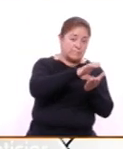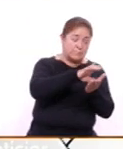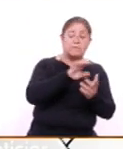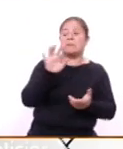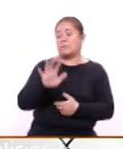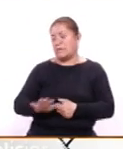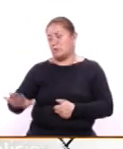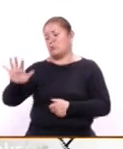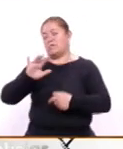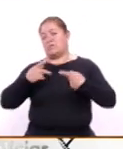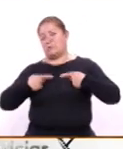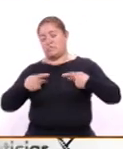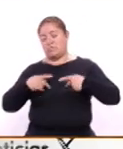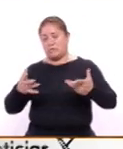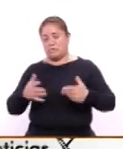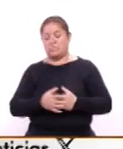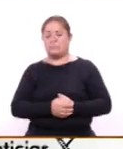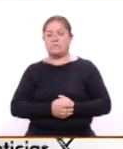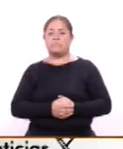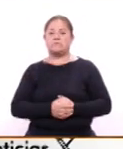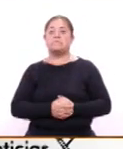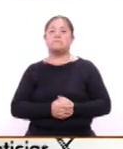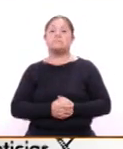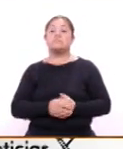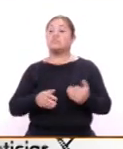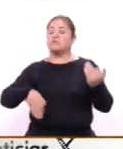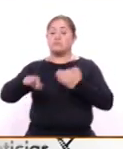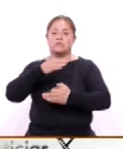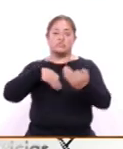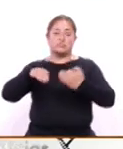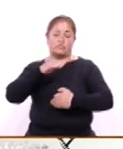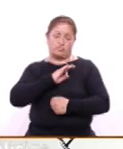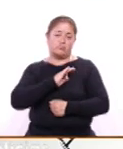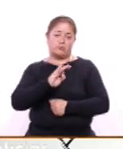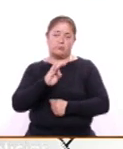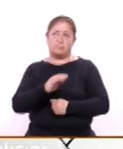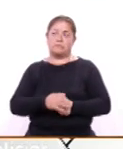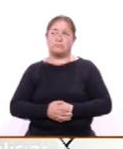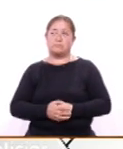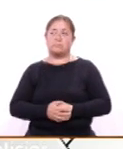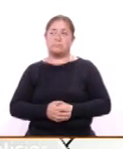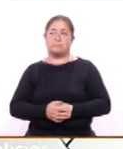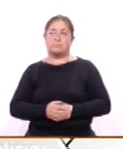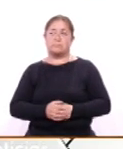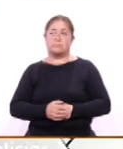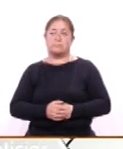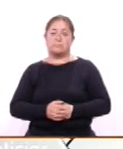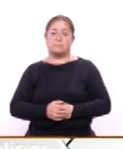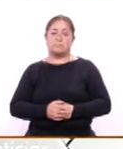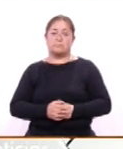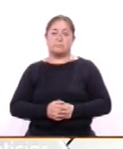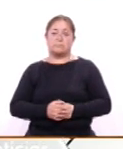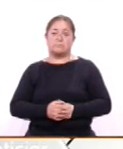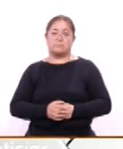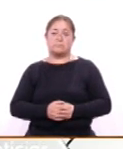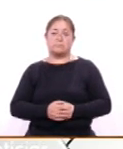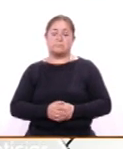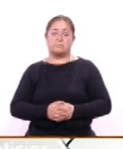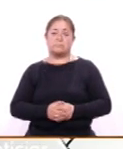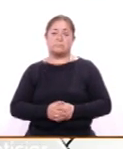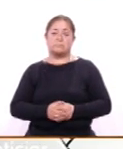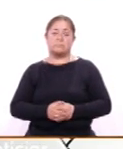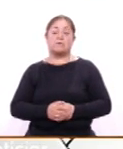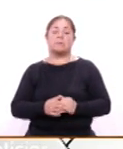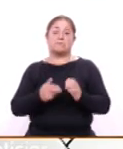al público en general, todas las personas tenemos la capacidad para poder tomar